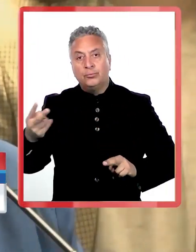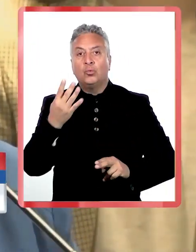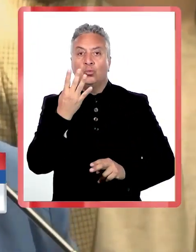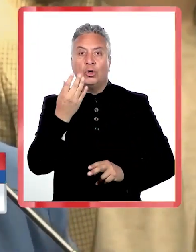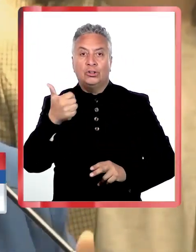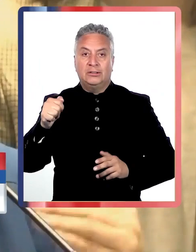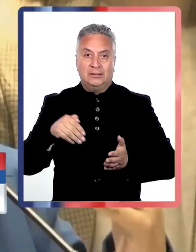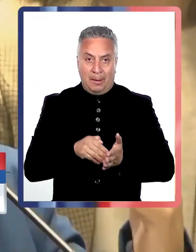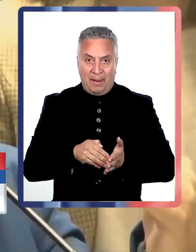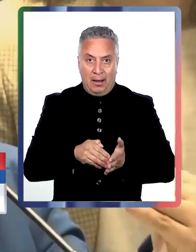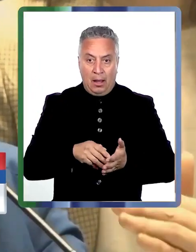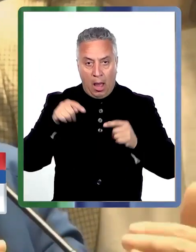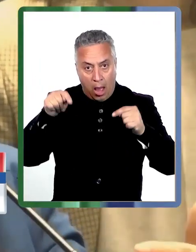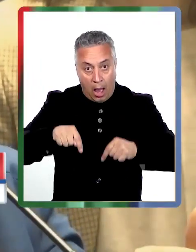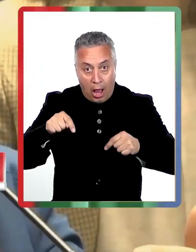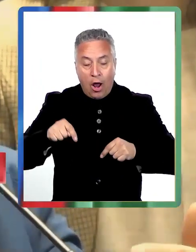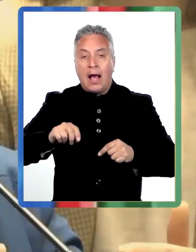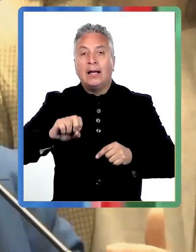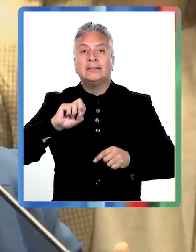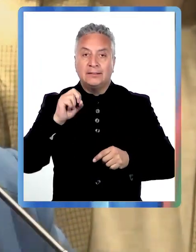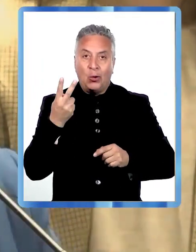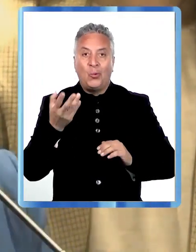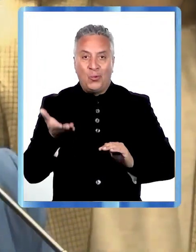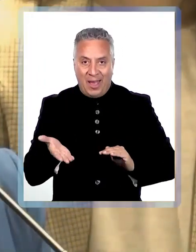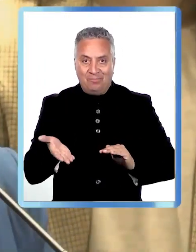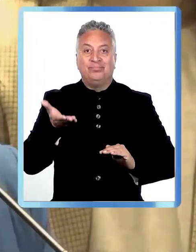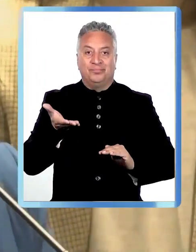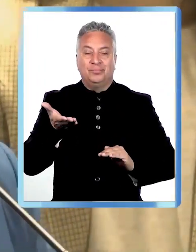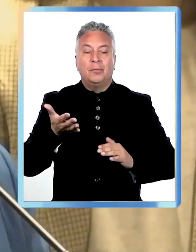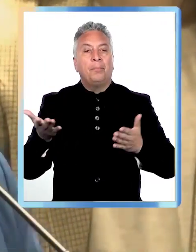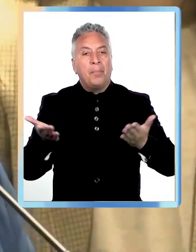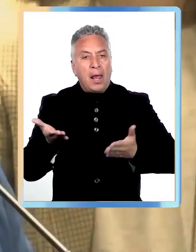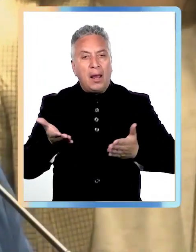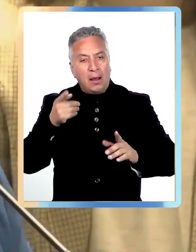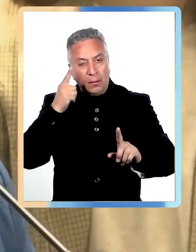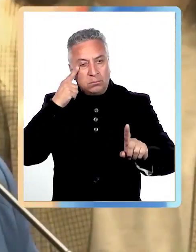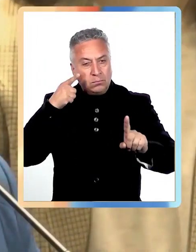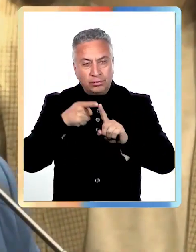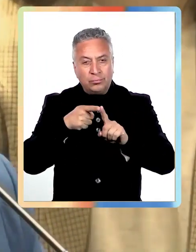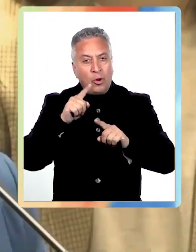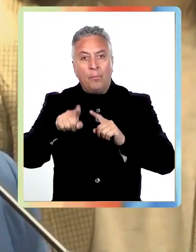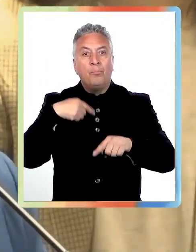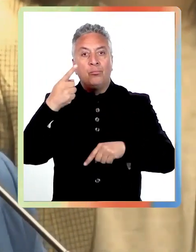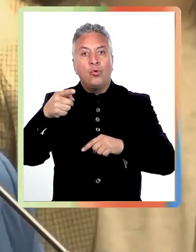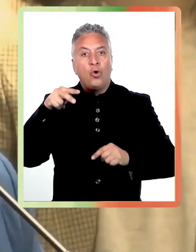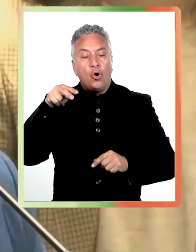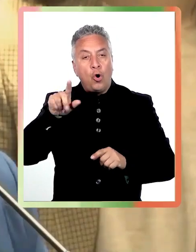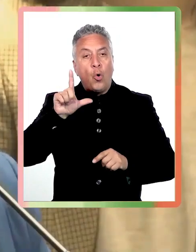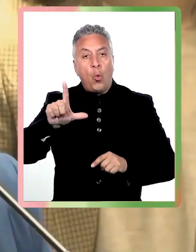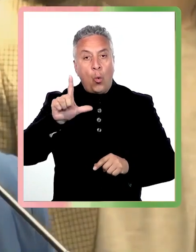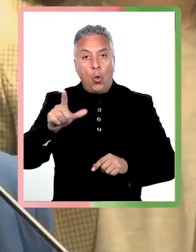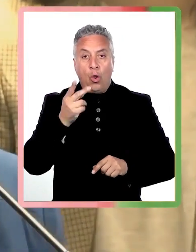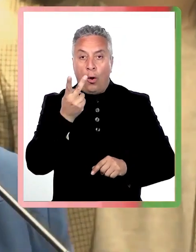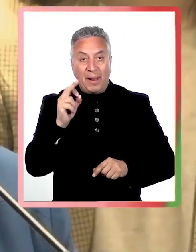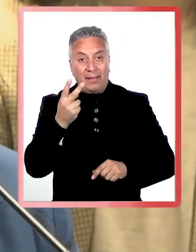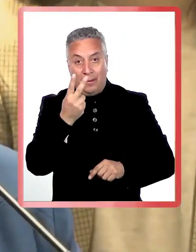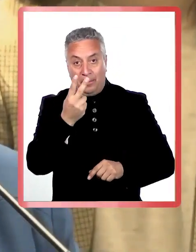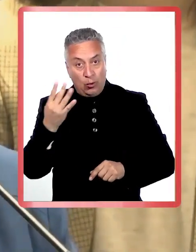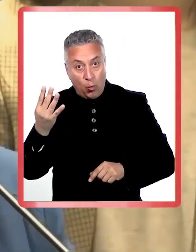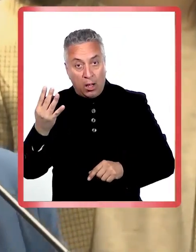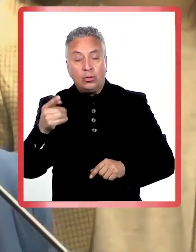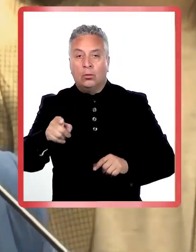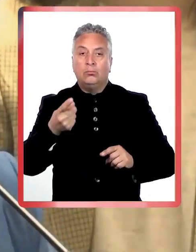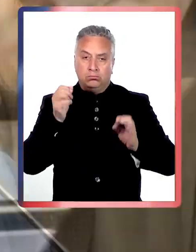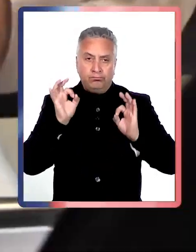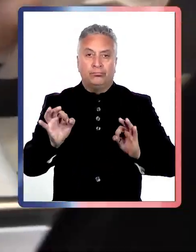hoy día nos toca la segunda alza en este camino para llegar el próximo año a julio del 2024 en